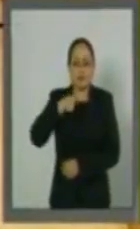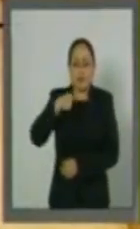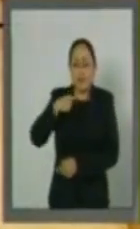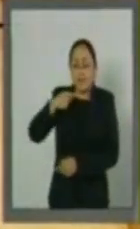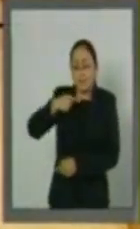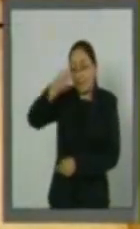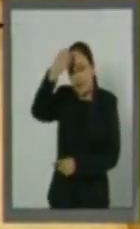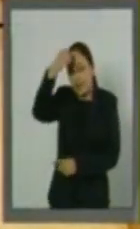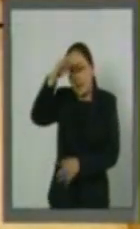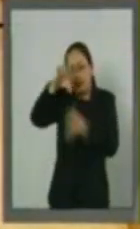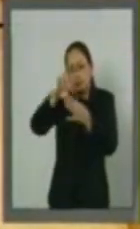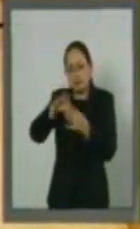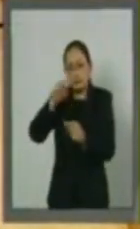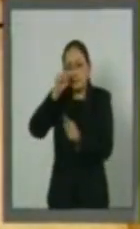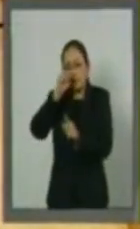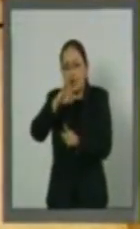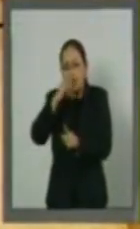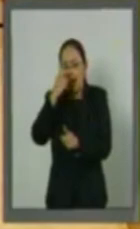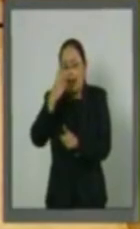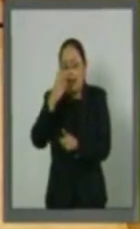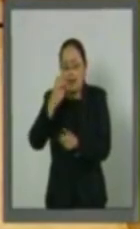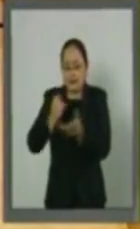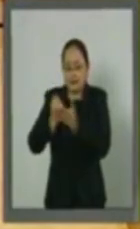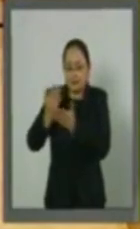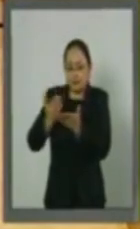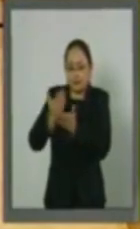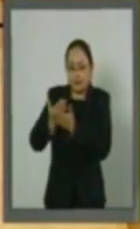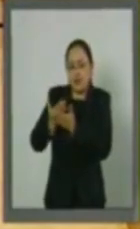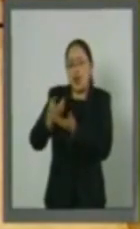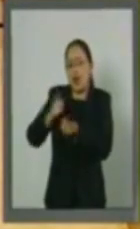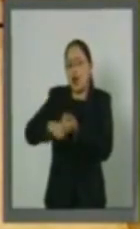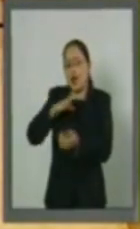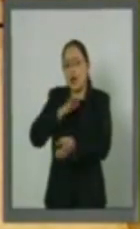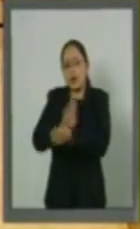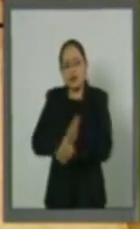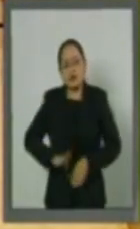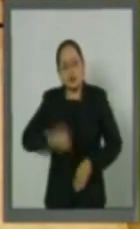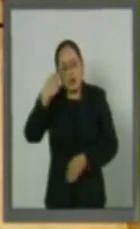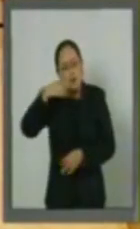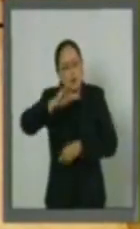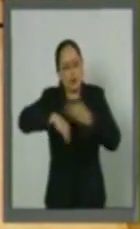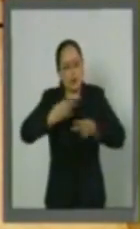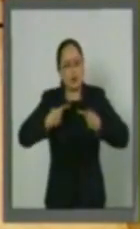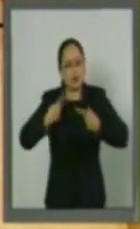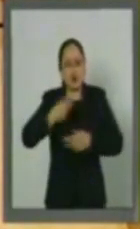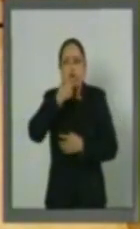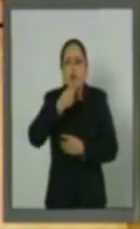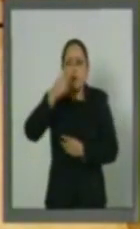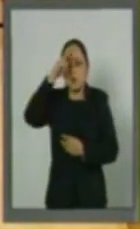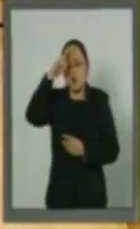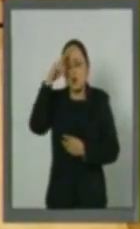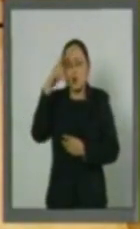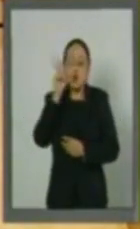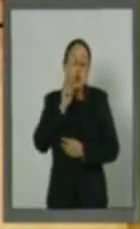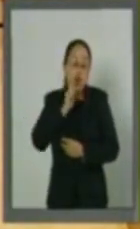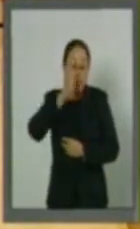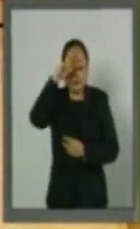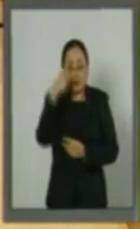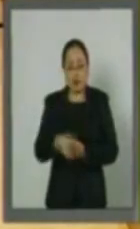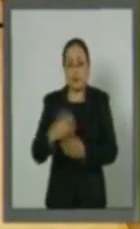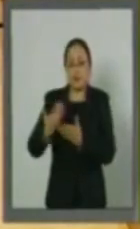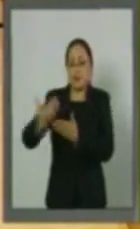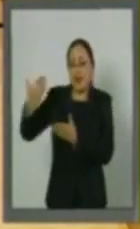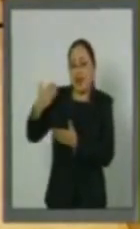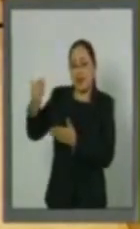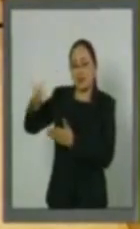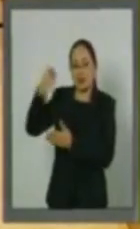que traerá grandes beneficios para México y los mexicanos. Como bien lo comentaba el senador Larios, dando